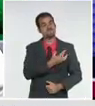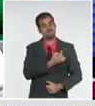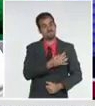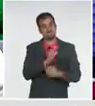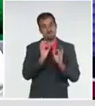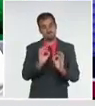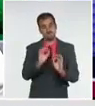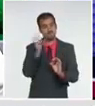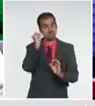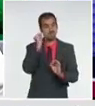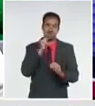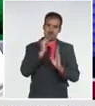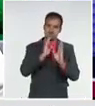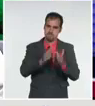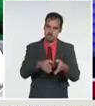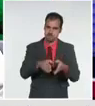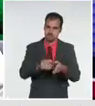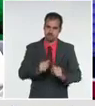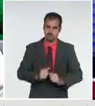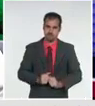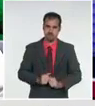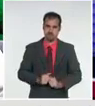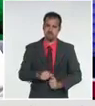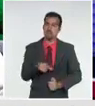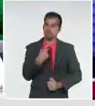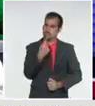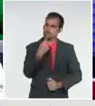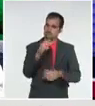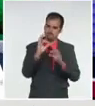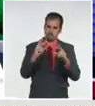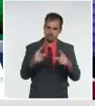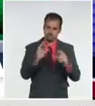por lo que reiteramos las condolencias a familiares y amistades.